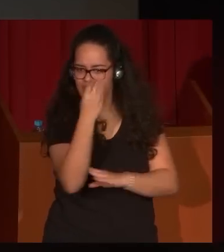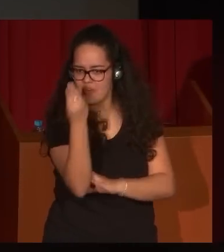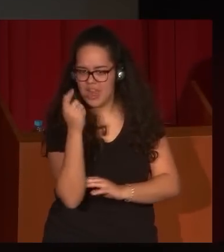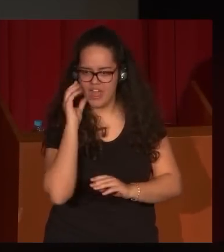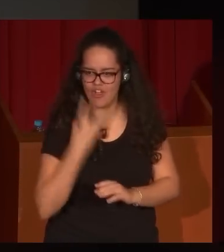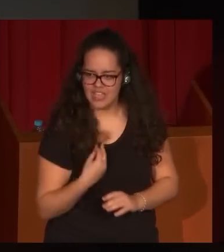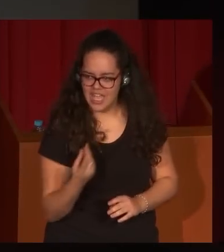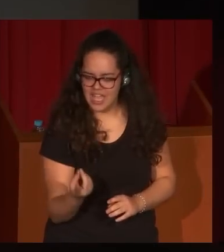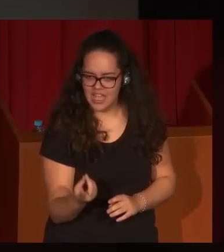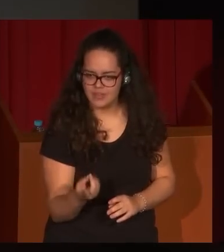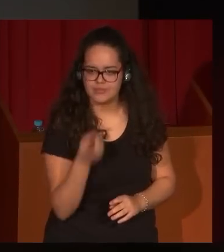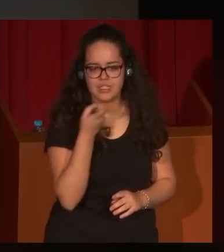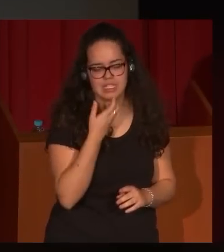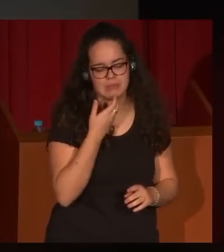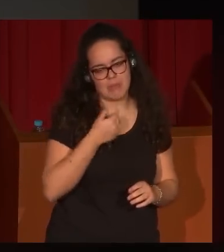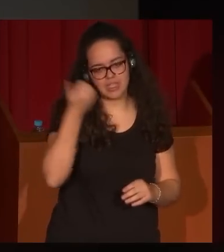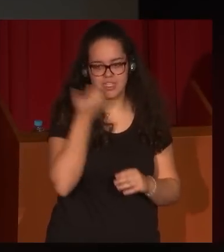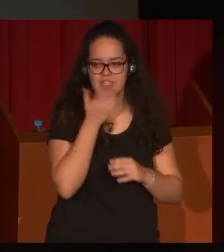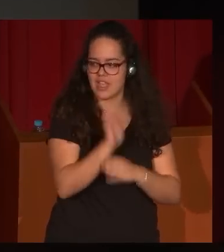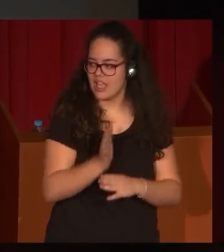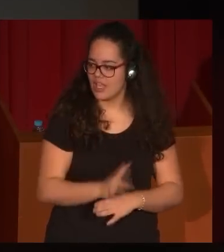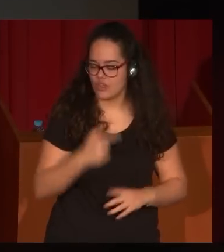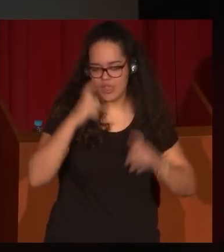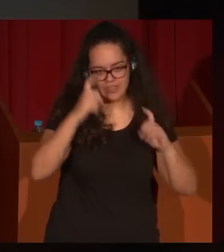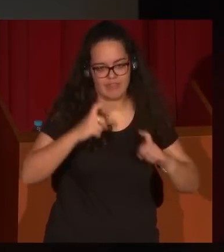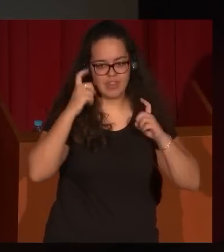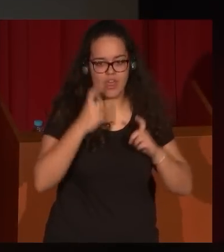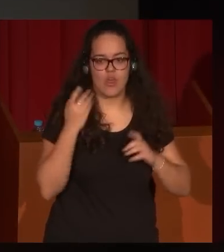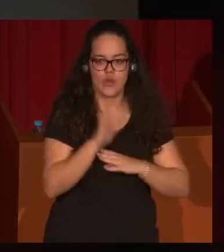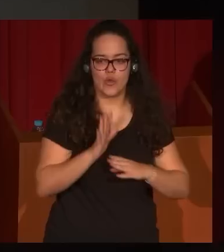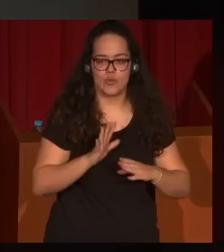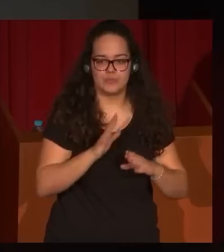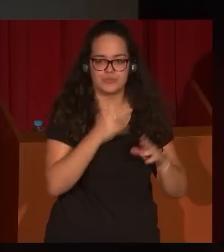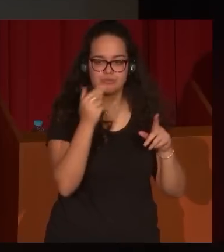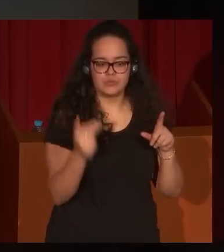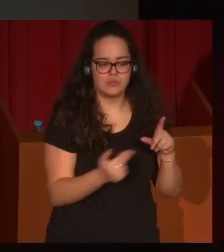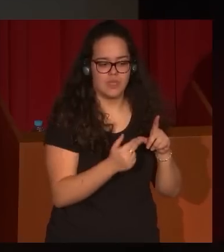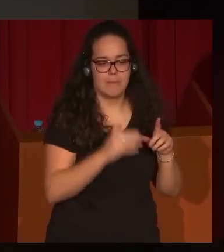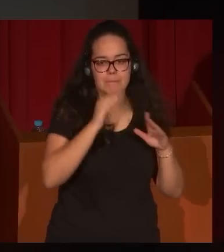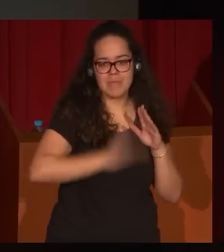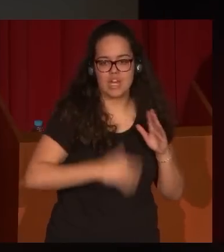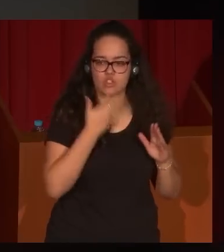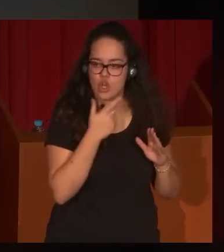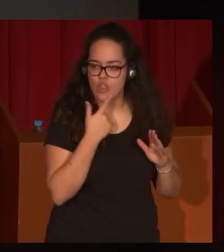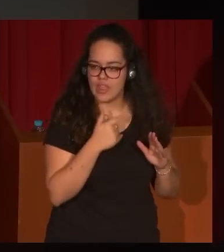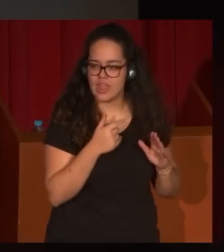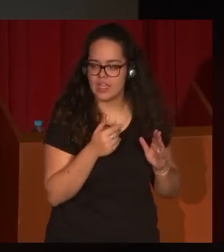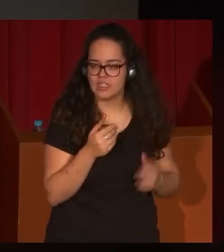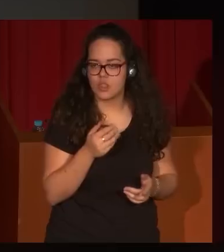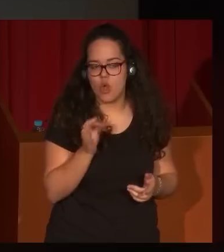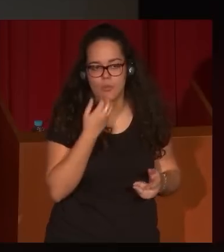Goya? Aquí les pongo más ejemplos y sí he hecho el intento de traerles obras menos conocidas o de colecciones